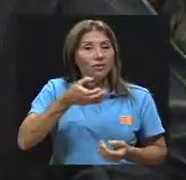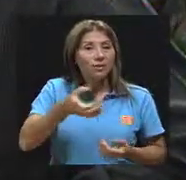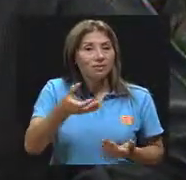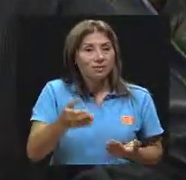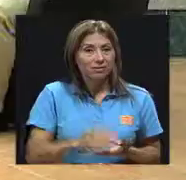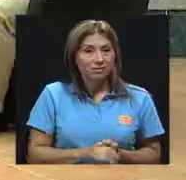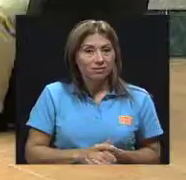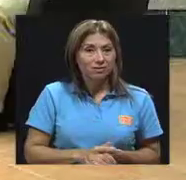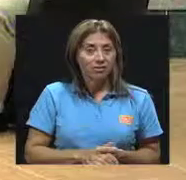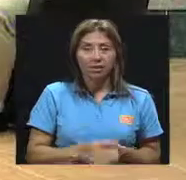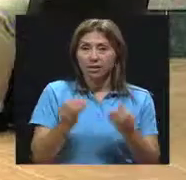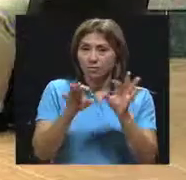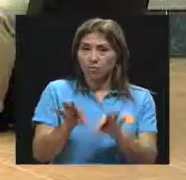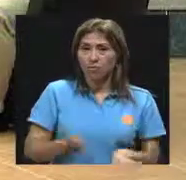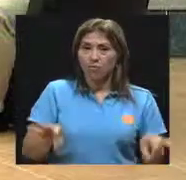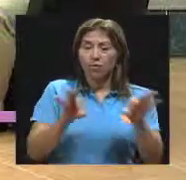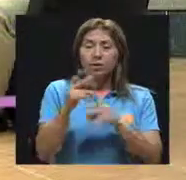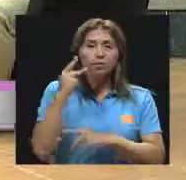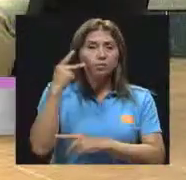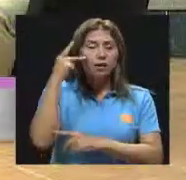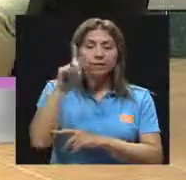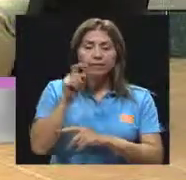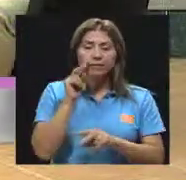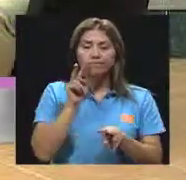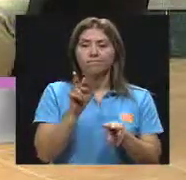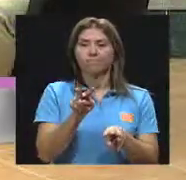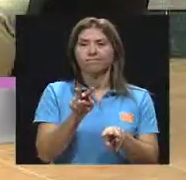Bueno, ahí es muy importante que el papá esté muy vigilante.